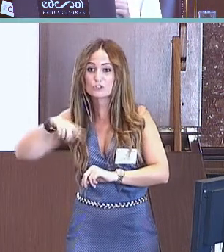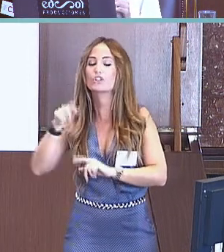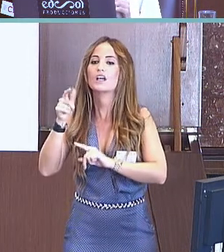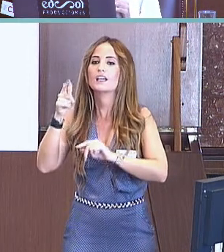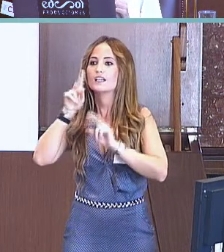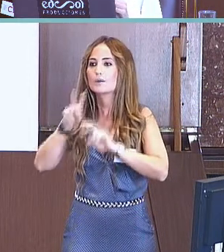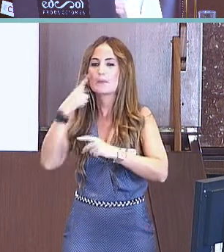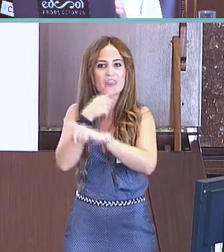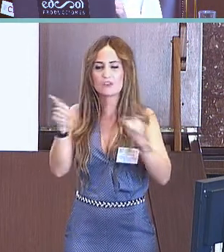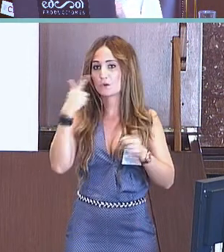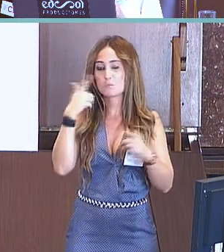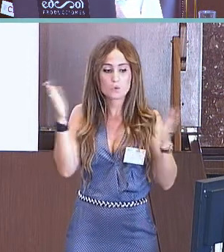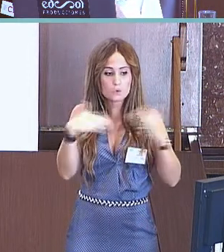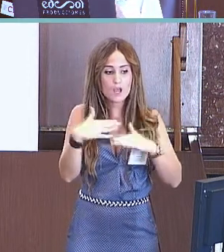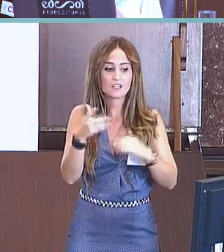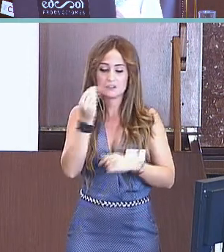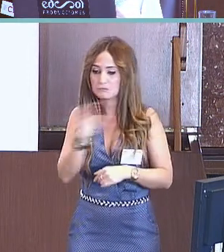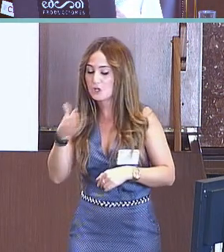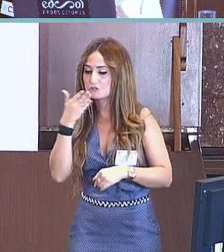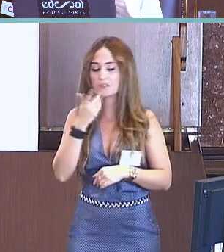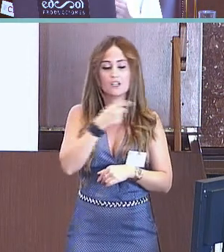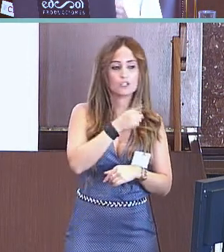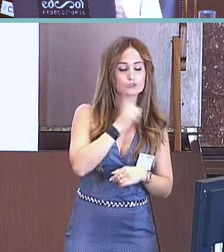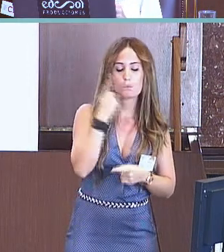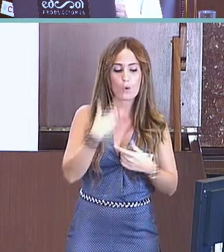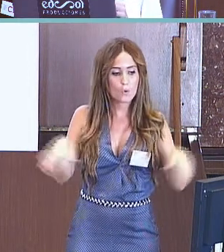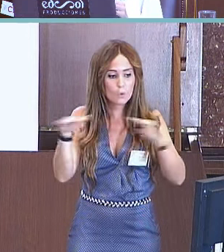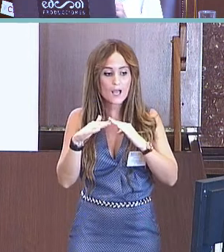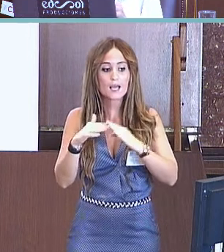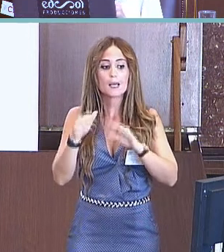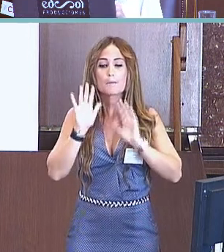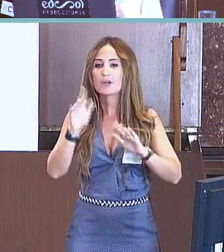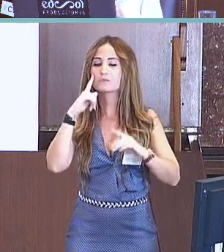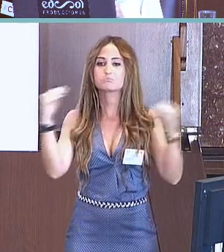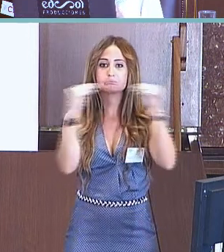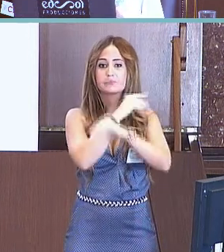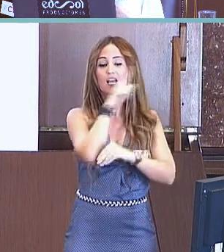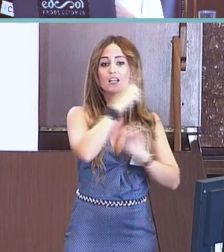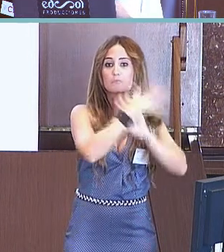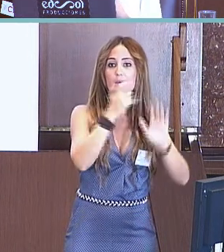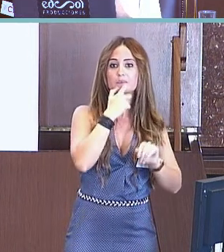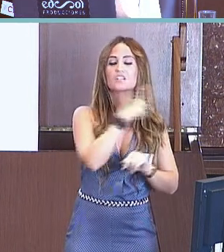niños oyentes. Es un resultado diferente a lo que se ha encontrado con la lengua de signo británica.